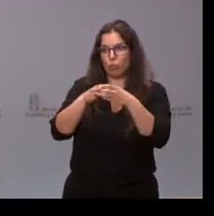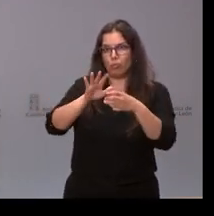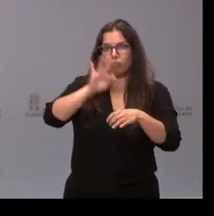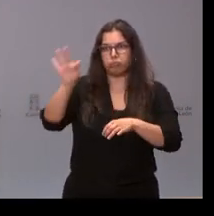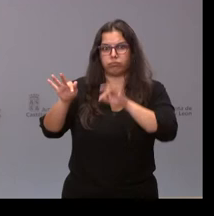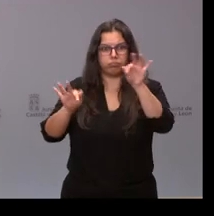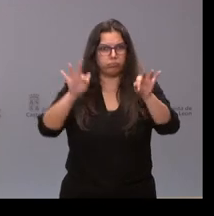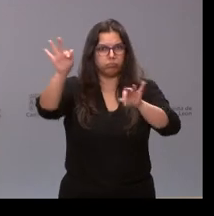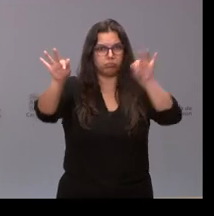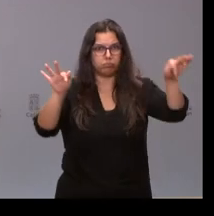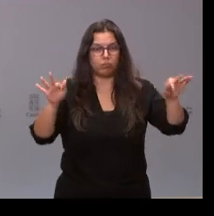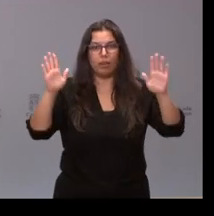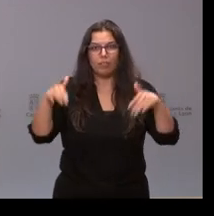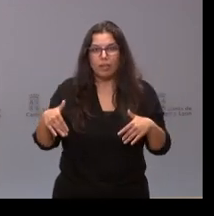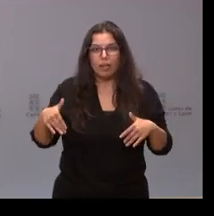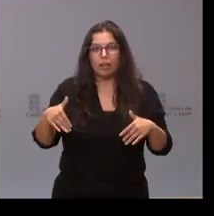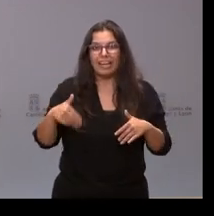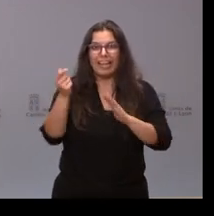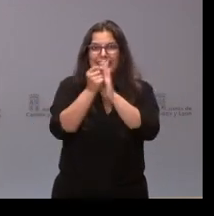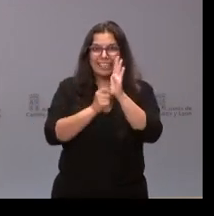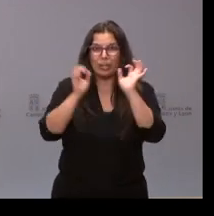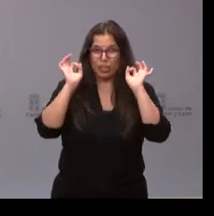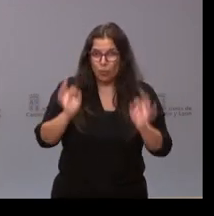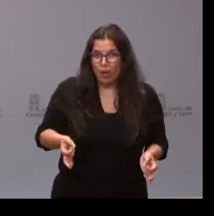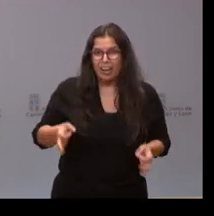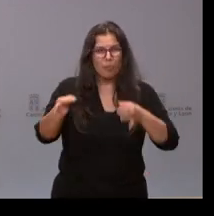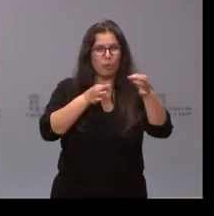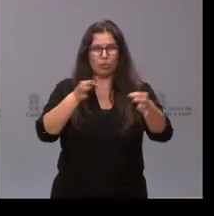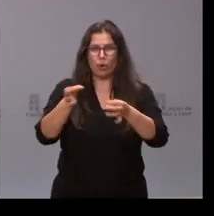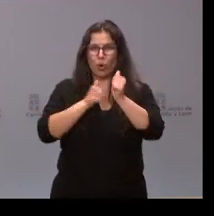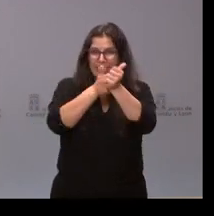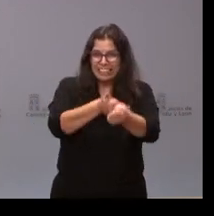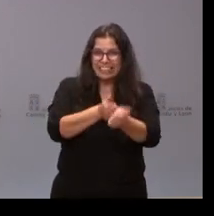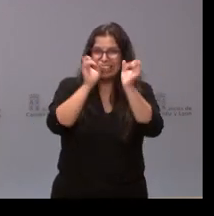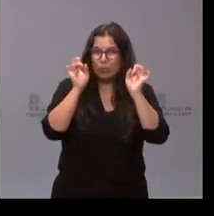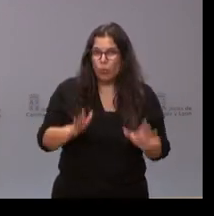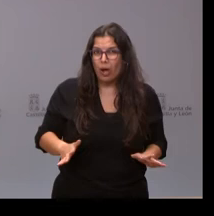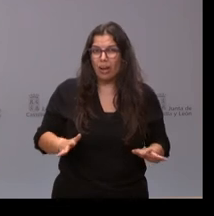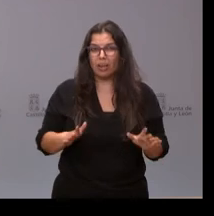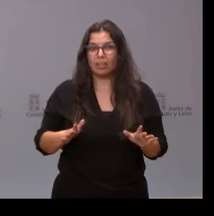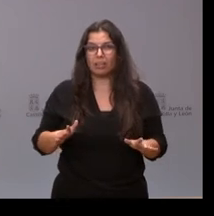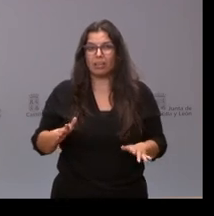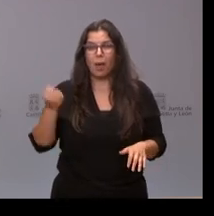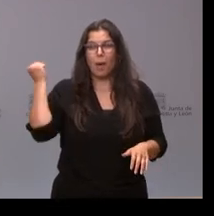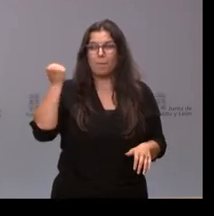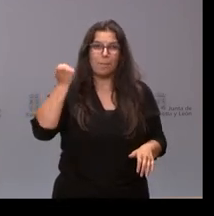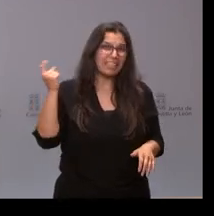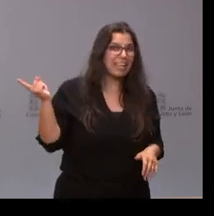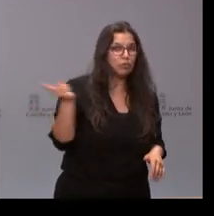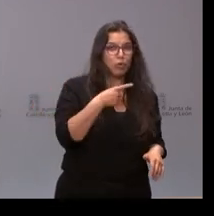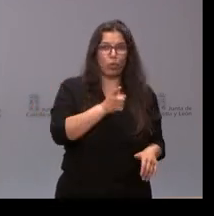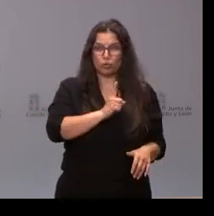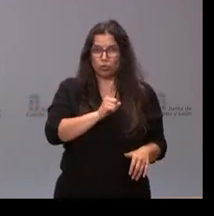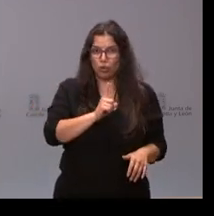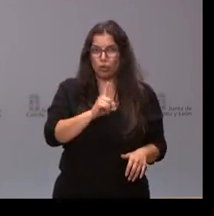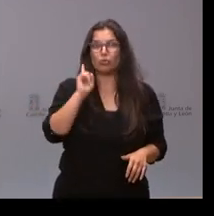número de cabezas, y se va a mantener el mismo criterio y el mismo protocolo de no proceder al sacrificio de la totalidad de las